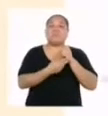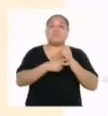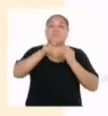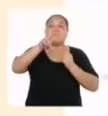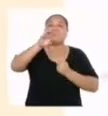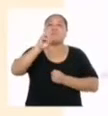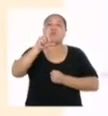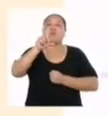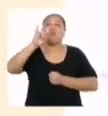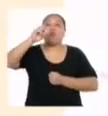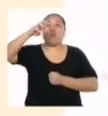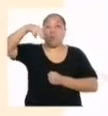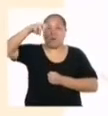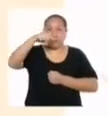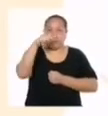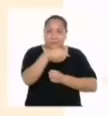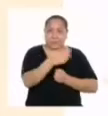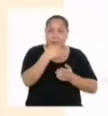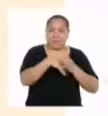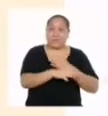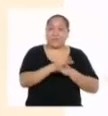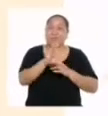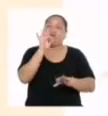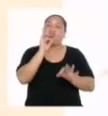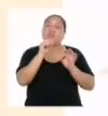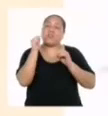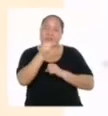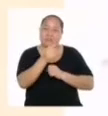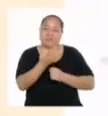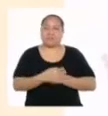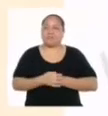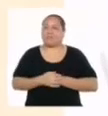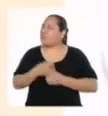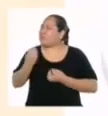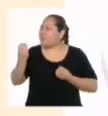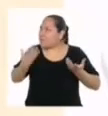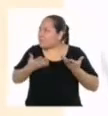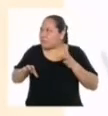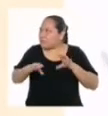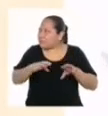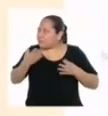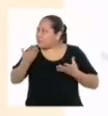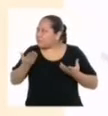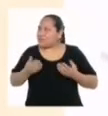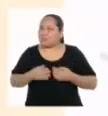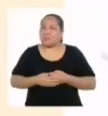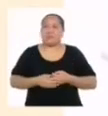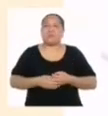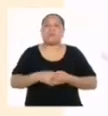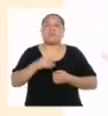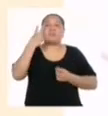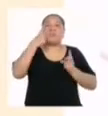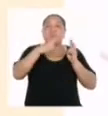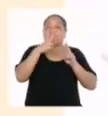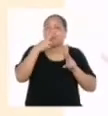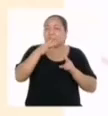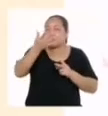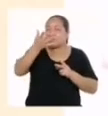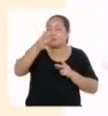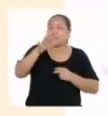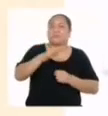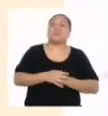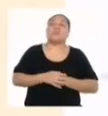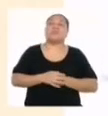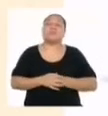almacenar esta lata vamos a hallar el volumen de este cilindro. ¿Cómo haríamos eso profesor? Vamos a calcularlo.